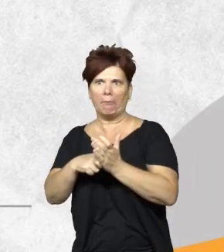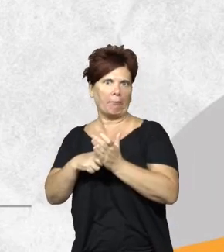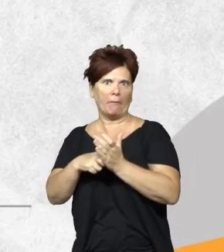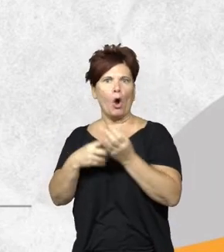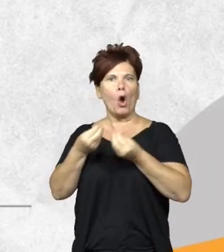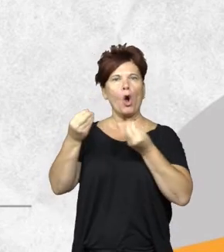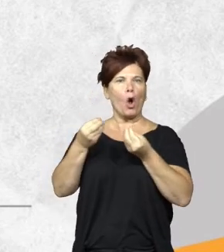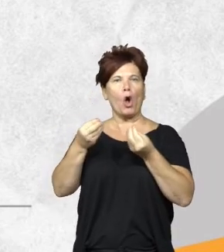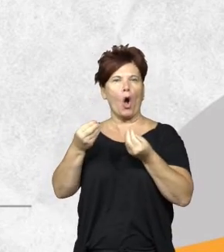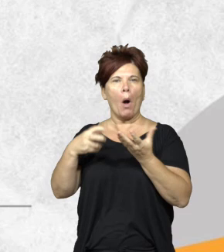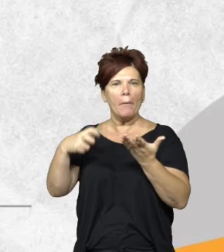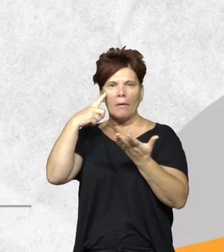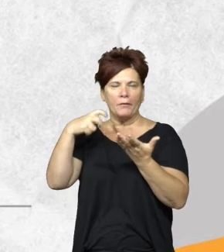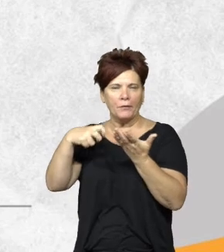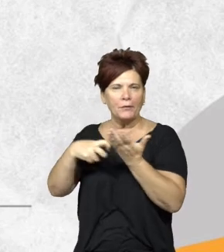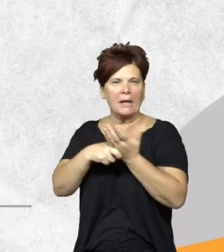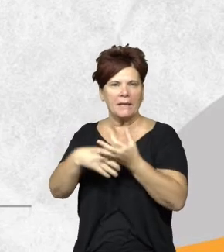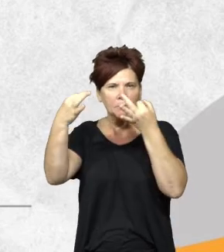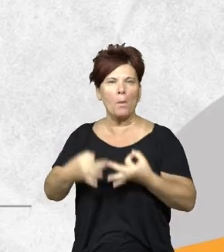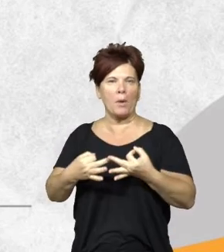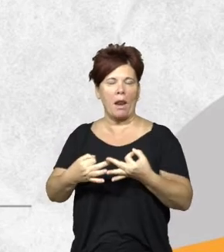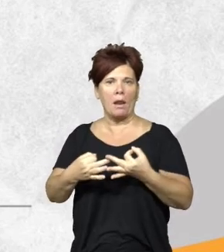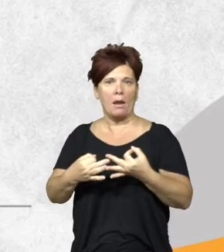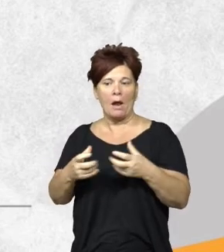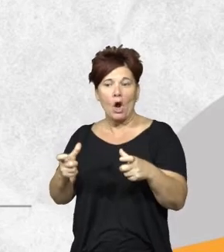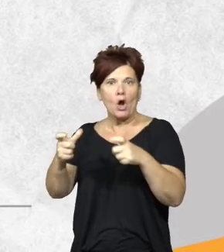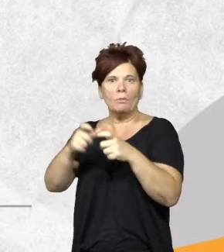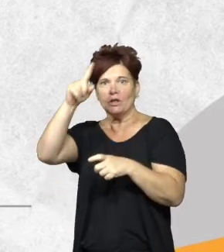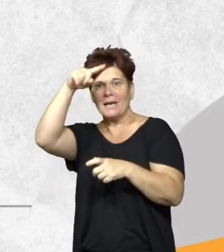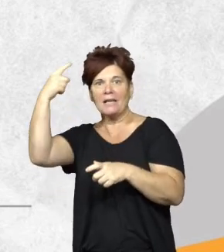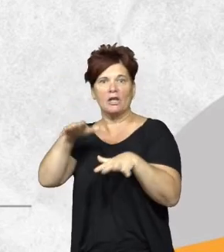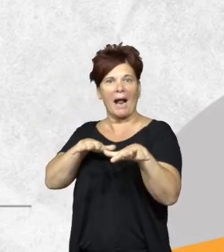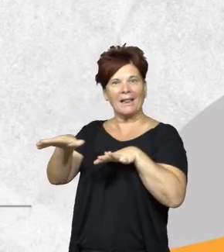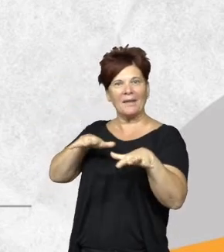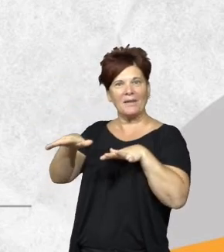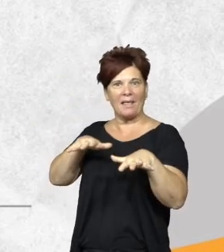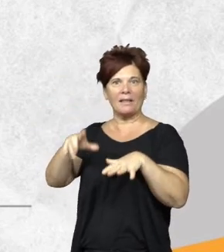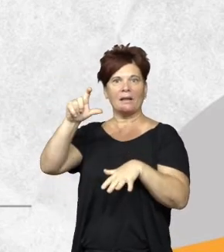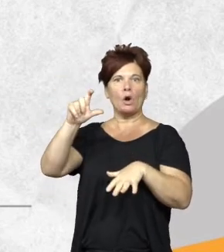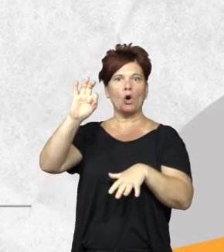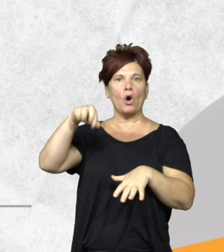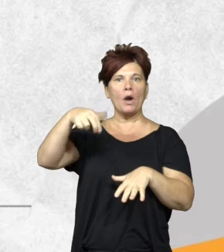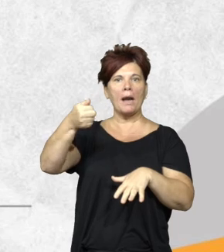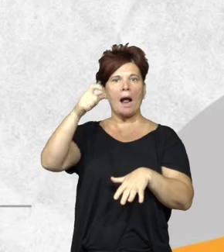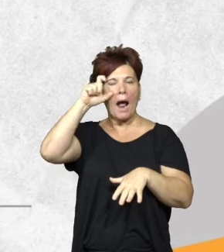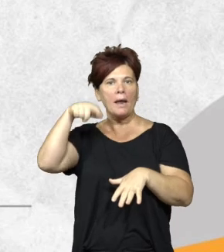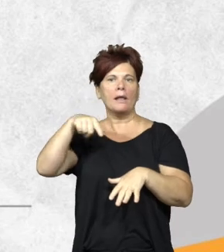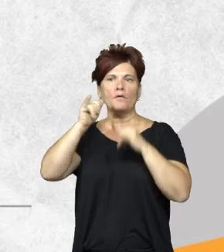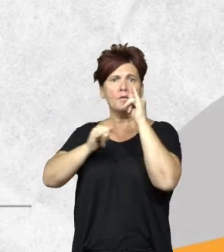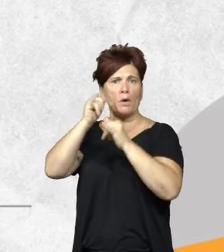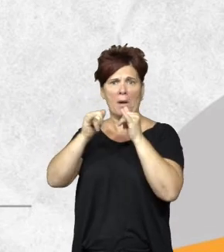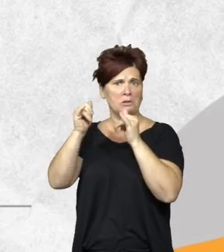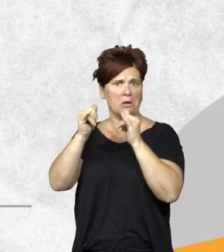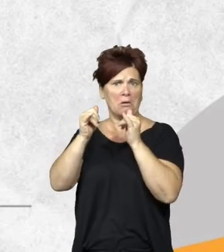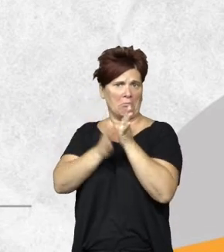en quema de caña? bueno con la información de los focos de calor que llega a la Comisión Nacional de Actividad Espacial de la CONAE esto es una información gratuita que cualquiera se